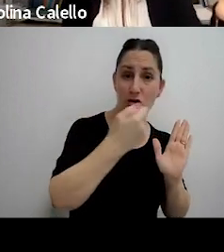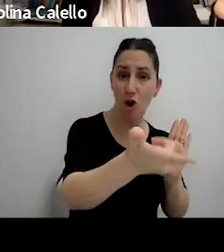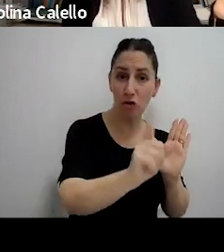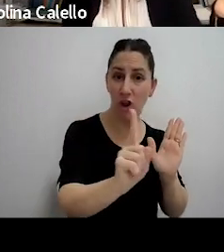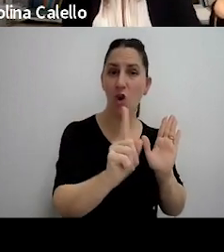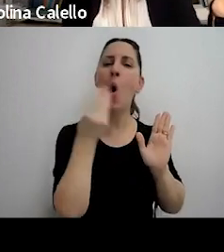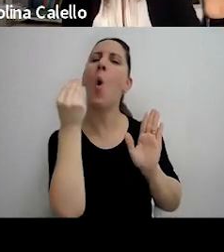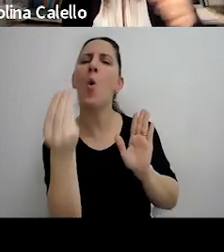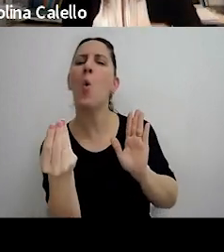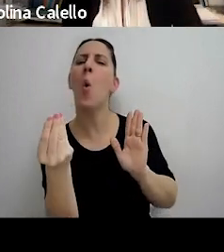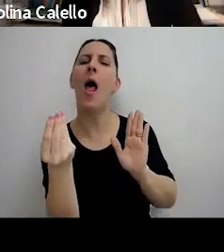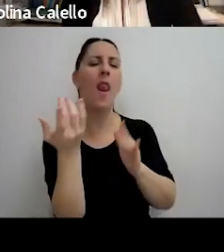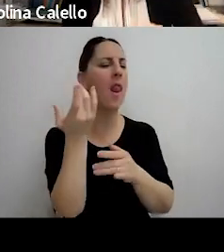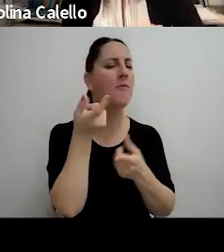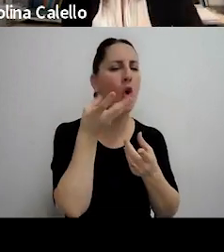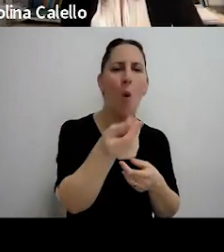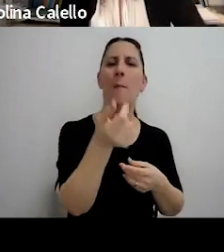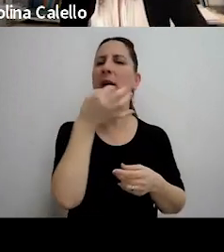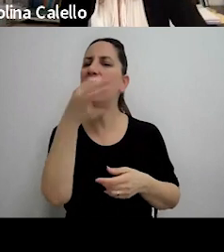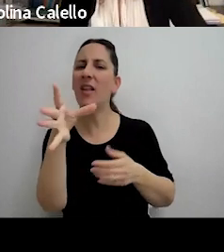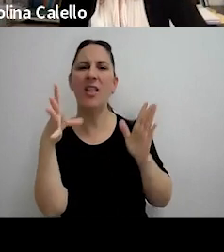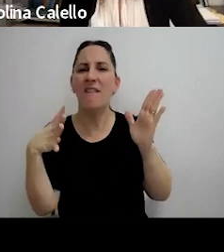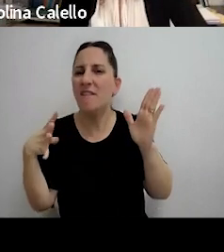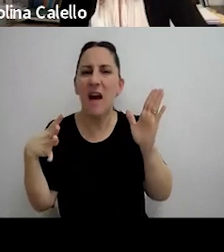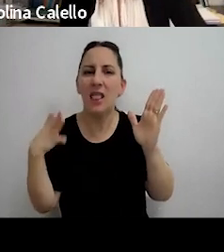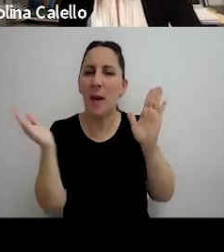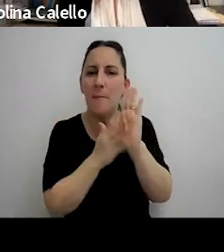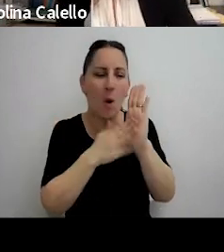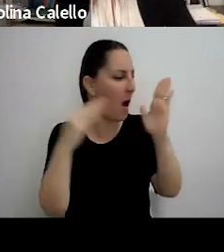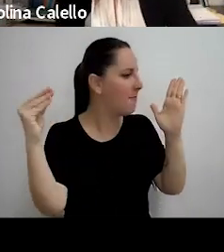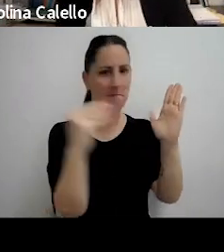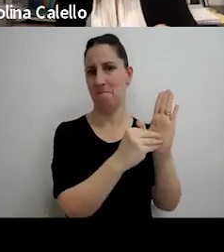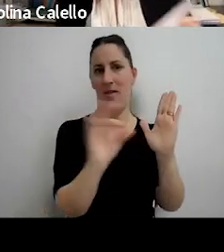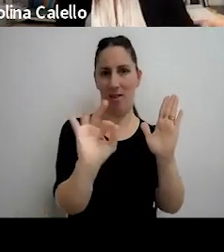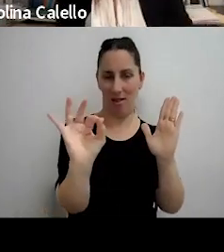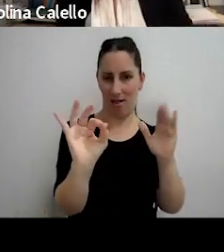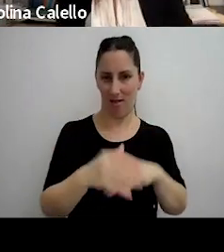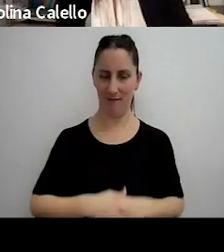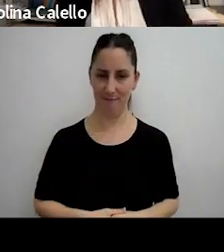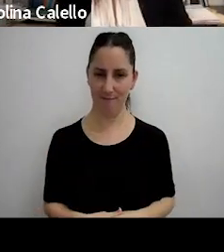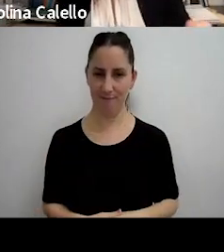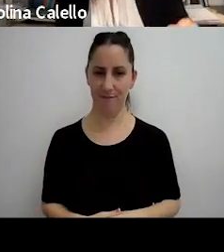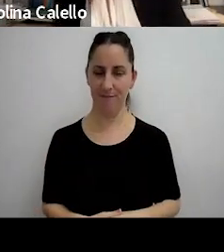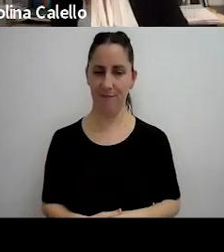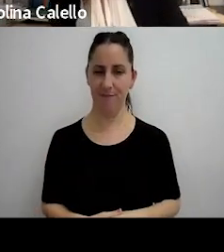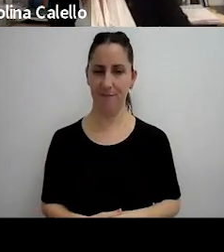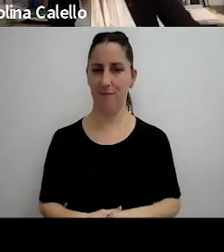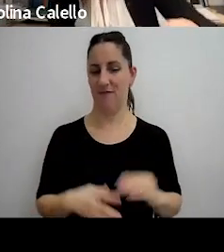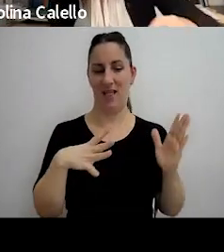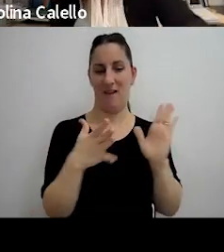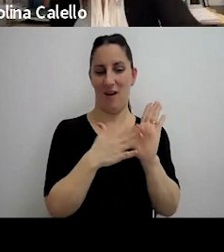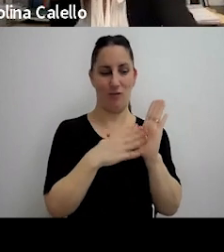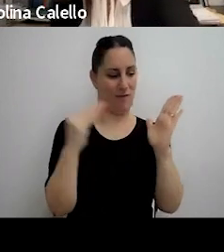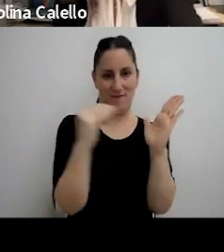cuál es la operación que no se que no se que no se emitió factura aquella sobre la que no se emitió